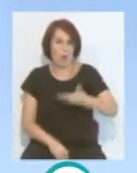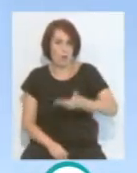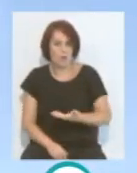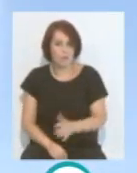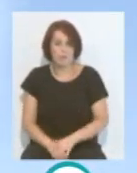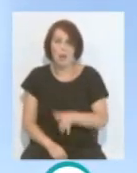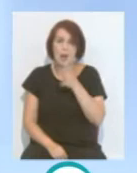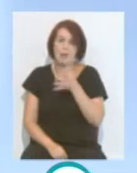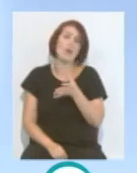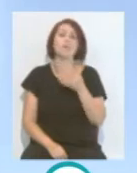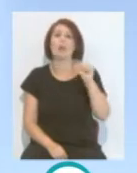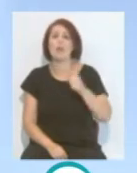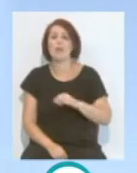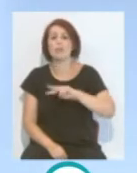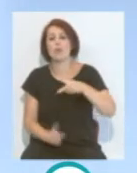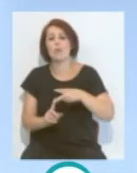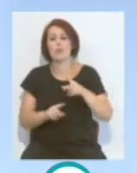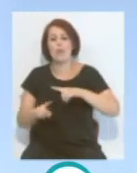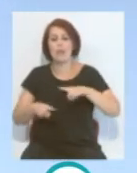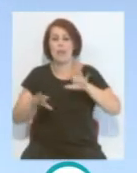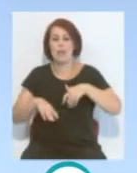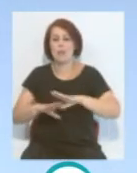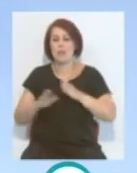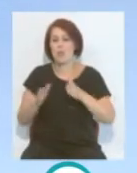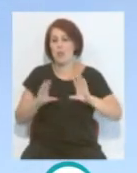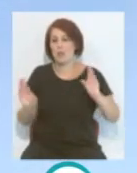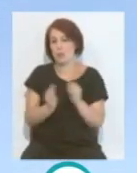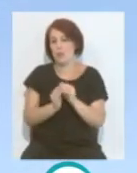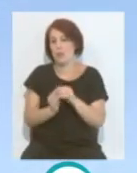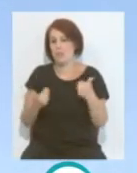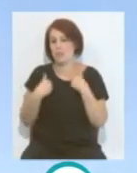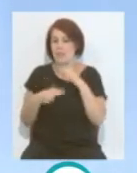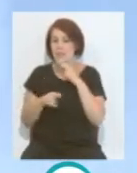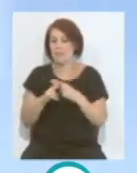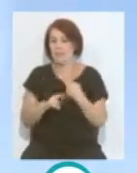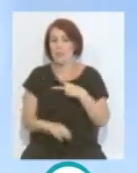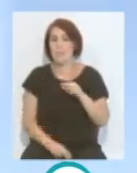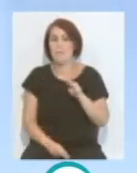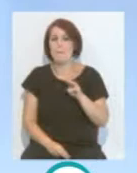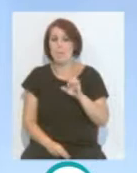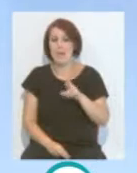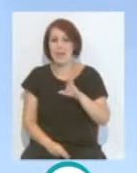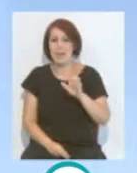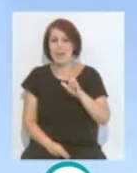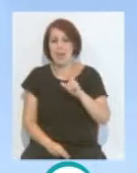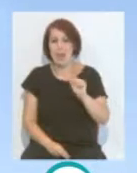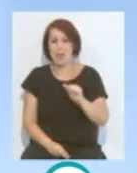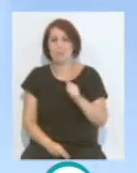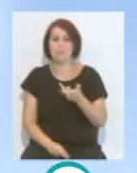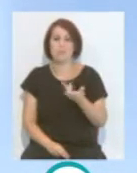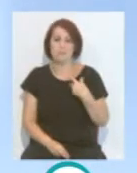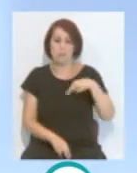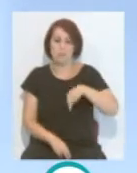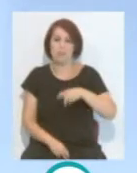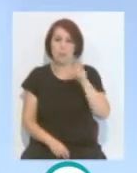valoración que ha realizado el segundo entrenador del CAI, resumen de temporada, Roberto Pereira, que es, sin lugar a dudas, una pieza muy